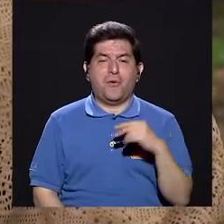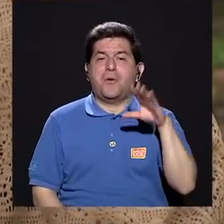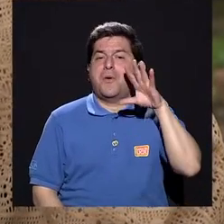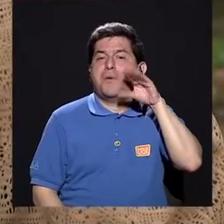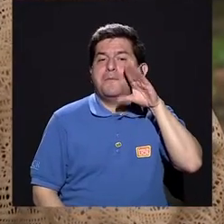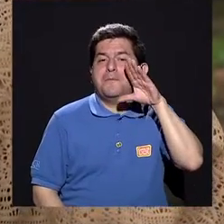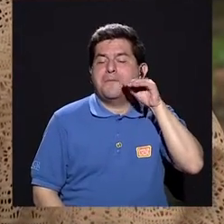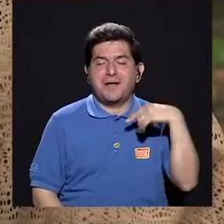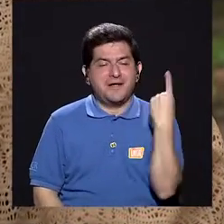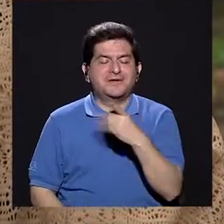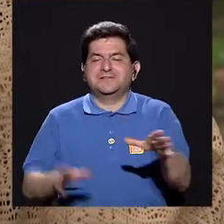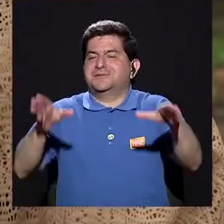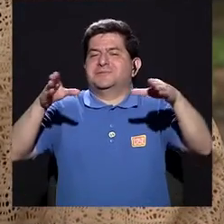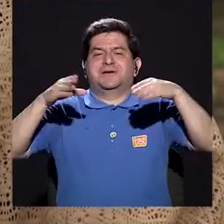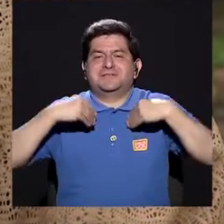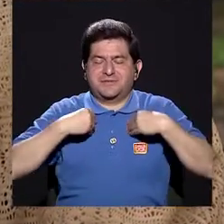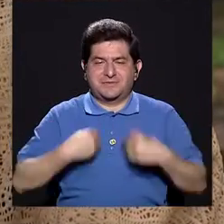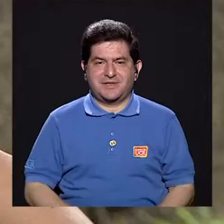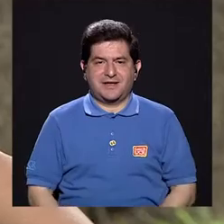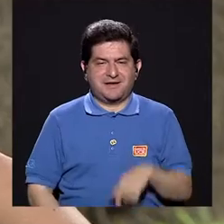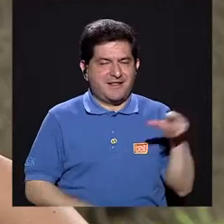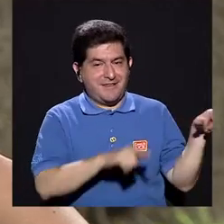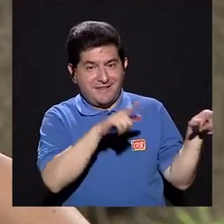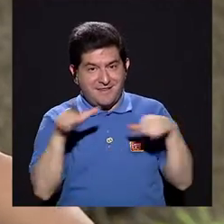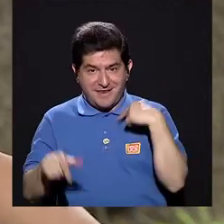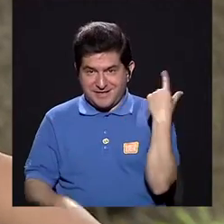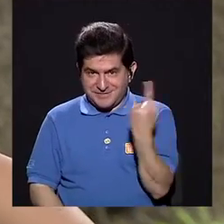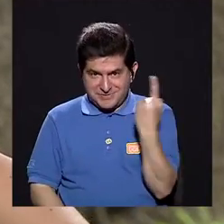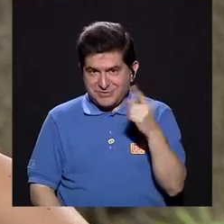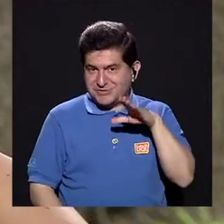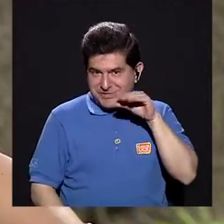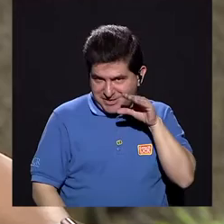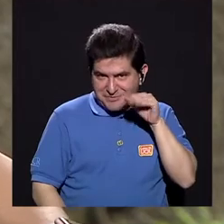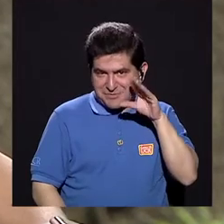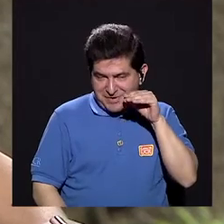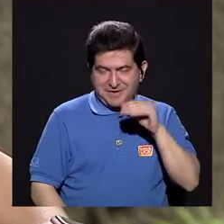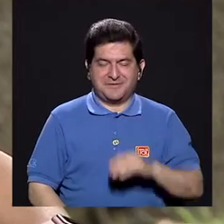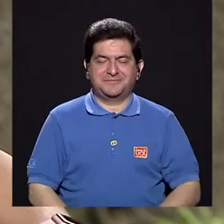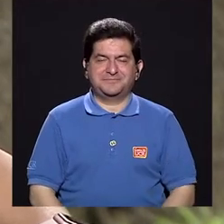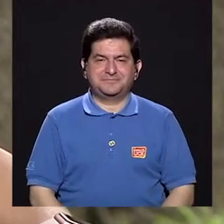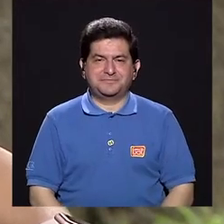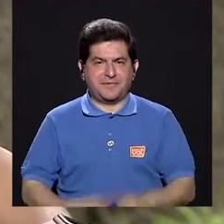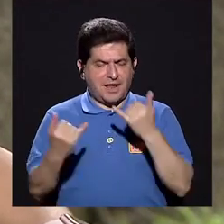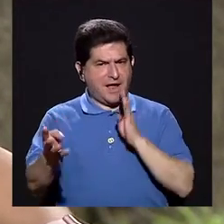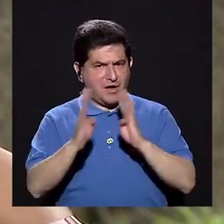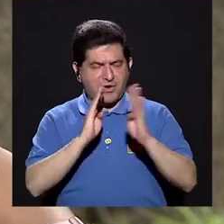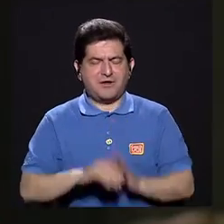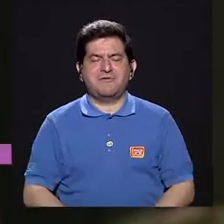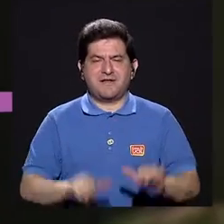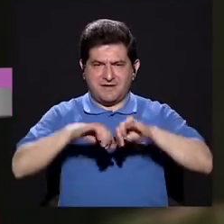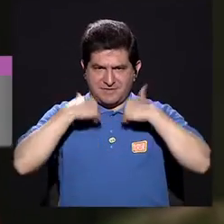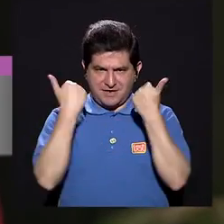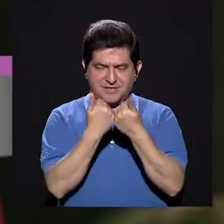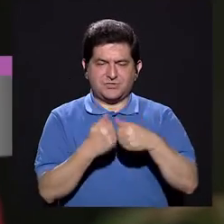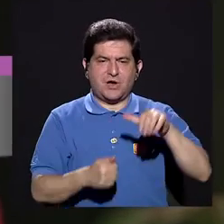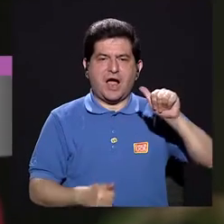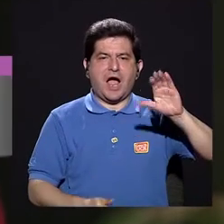te va a aceptar como Si tiene la mejor disposición, siempre. Bueno, hablemos de Acoteama.